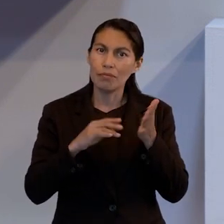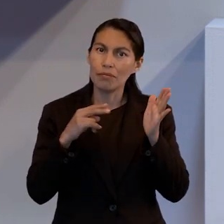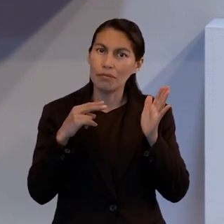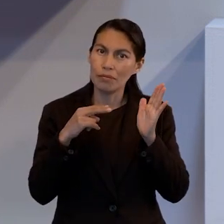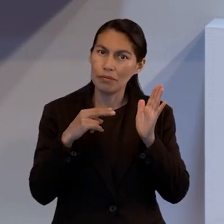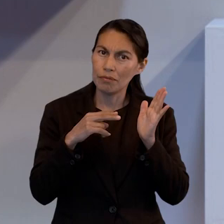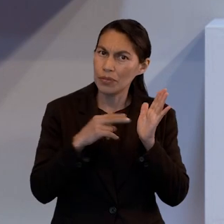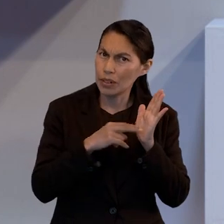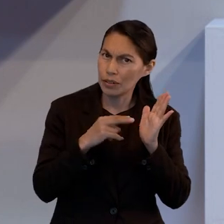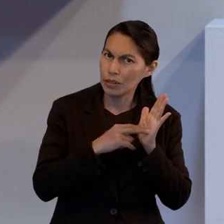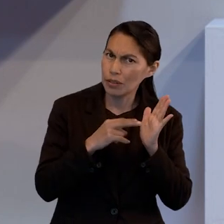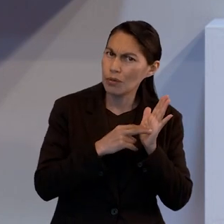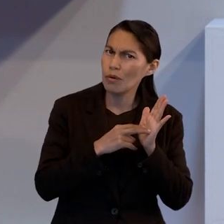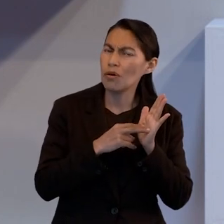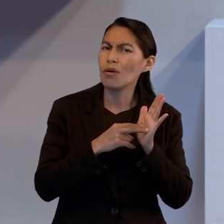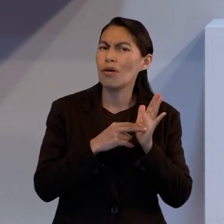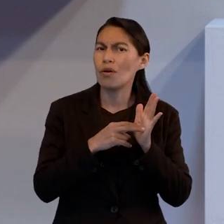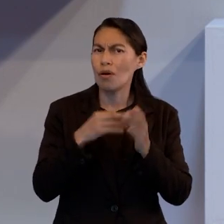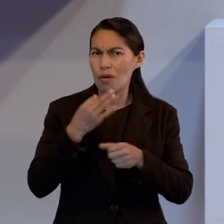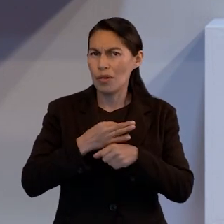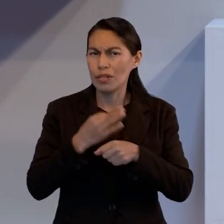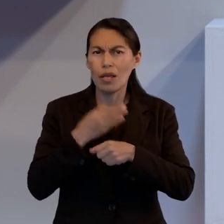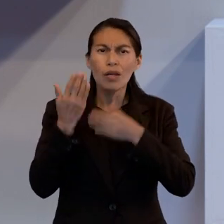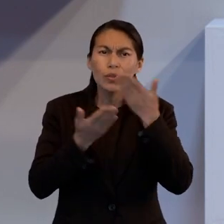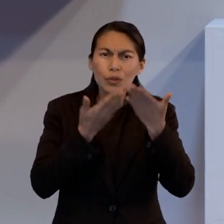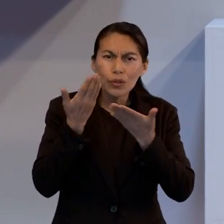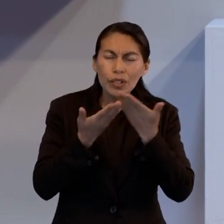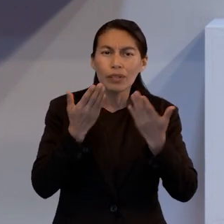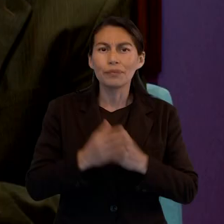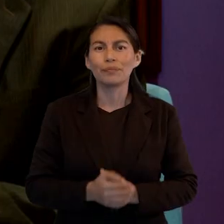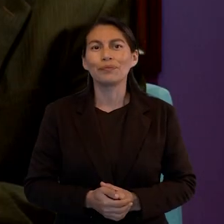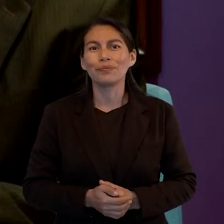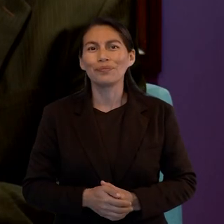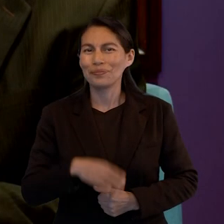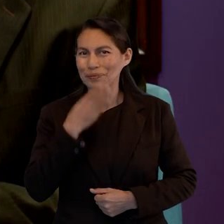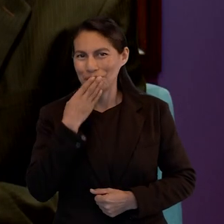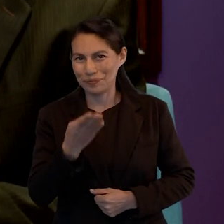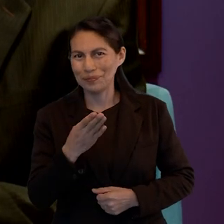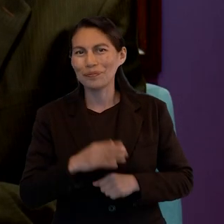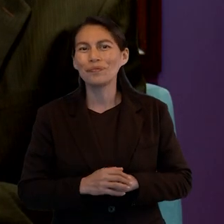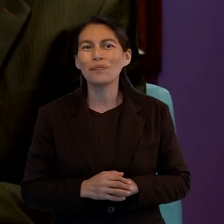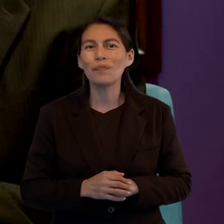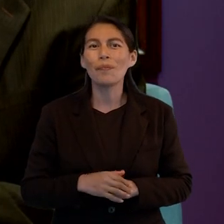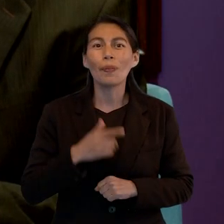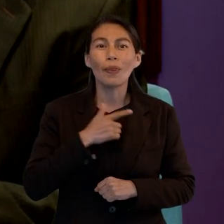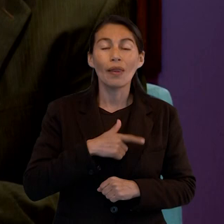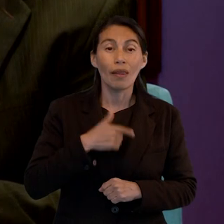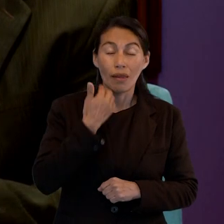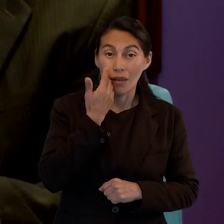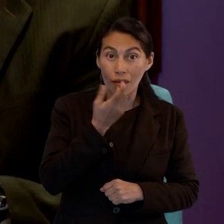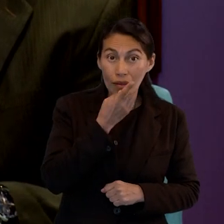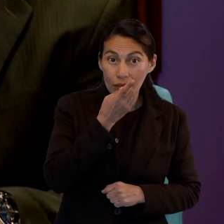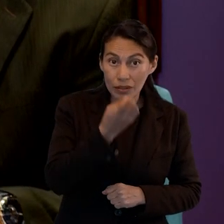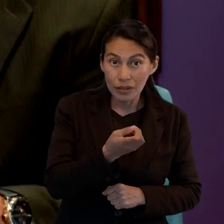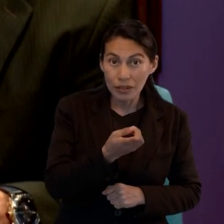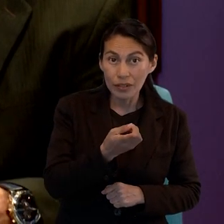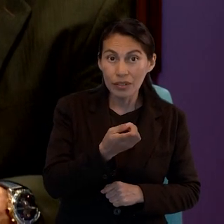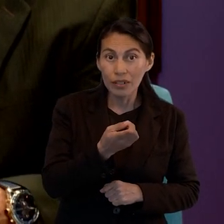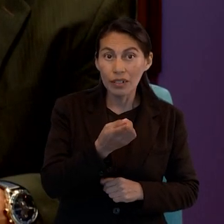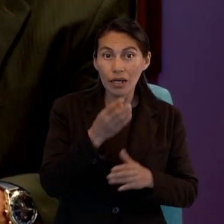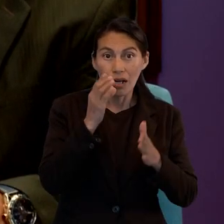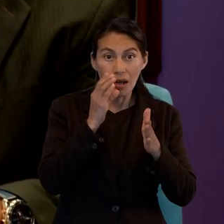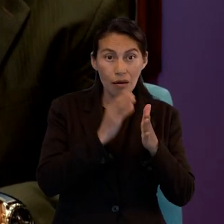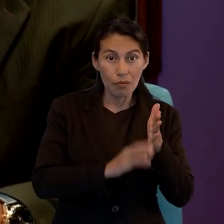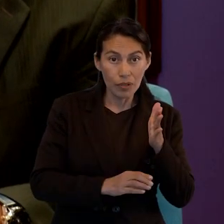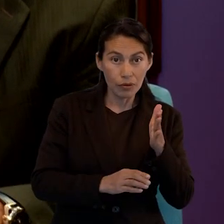texto base para el estudio en esta semana. Muy bien. Quiero compartir con ustedes lo que dice el